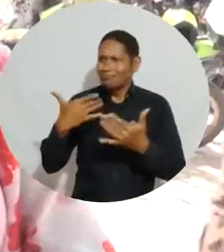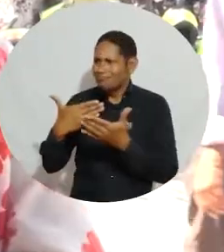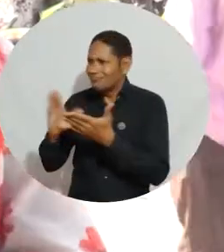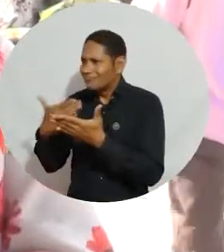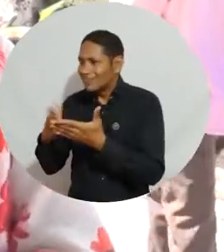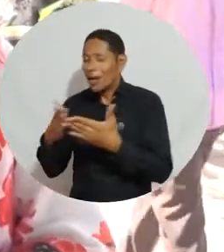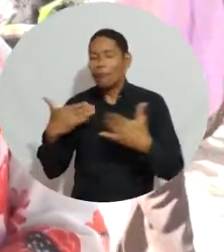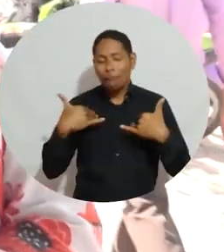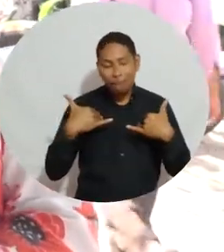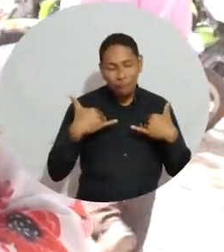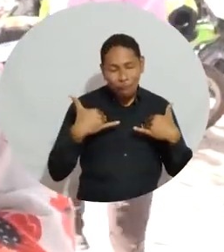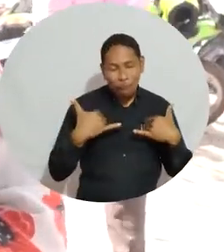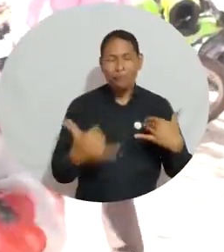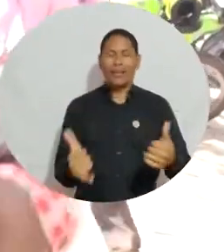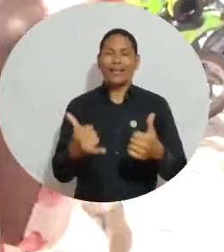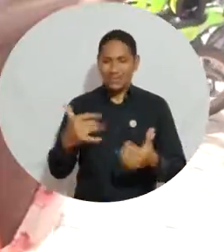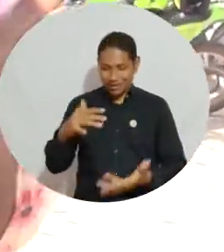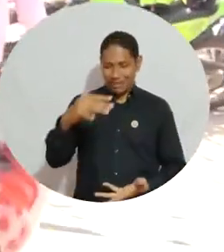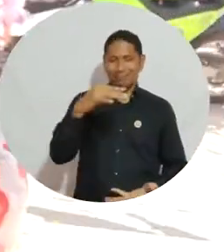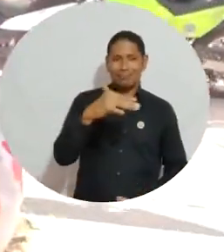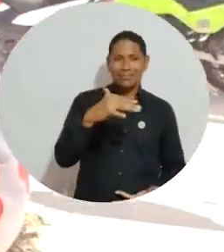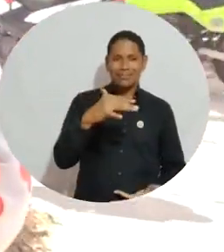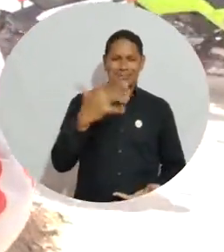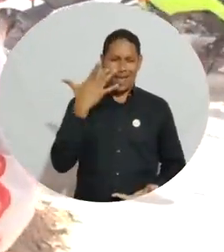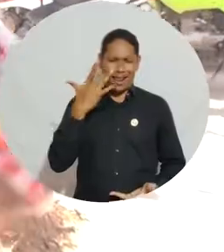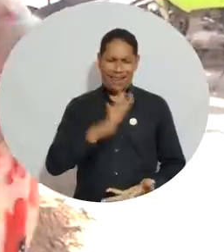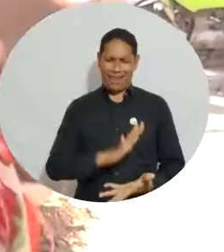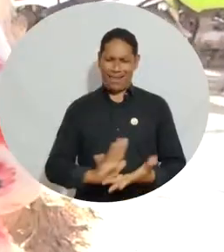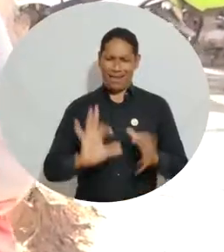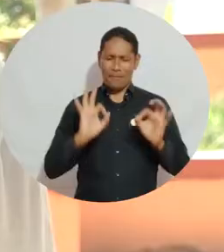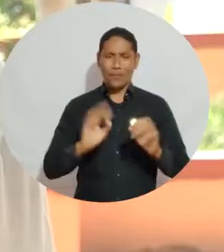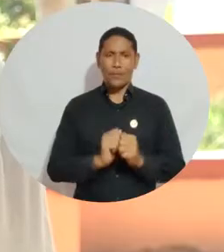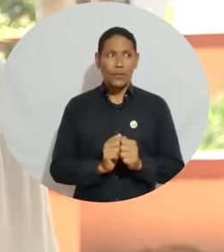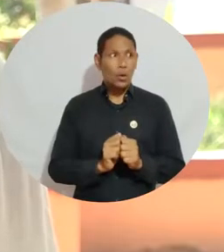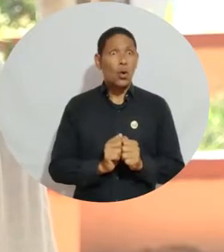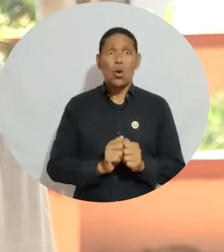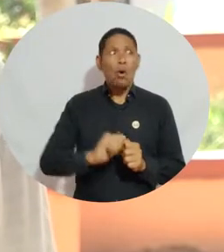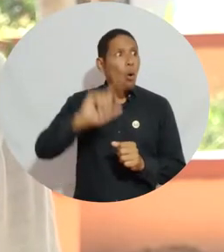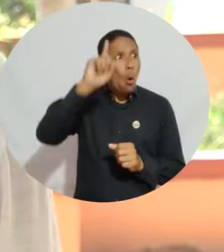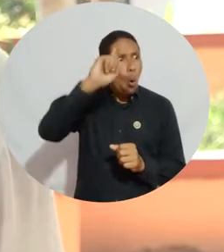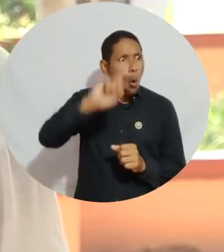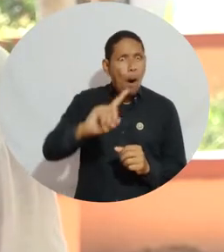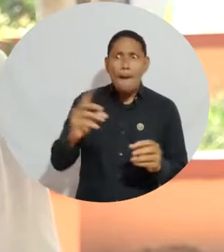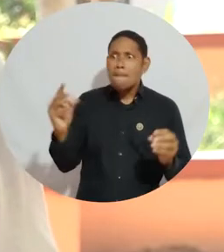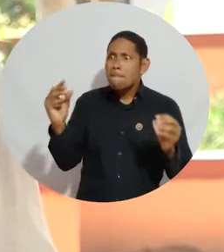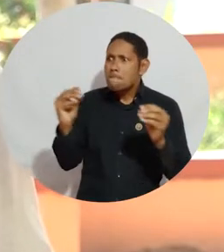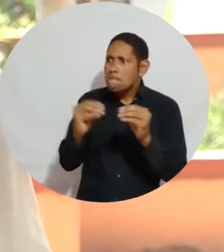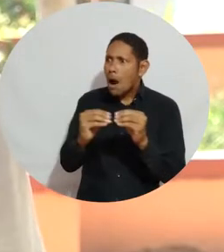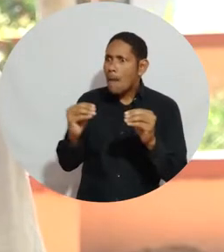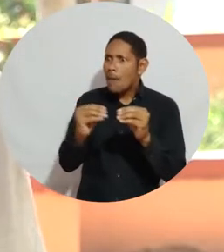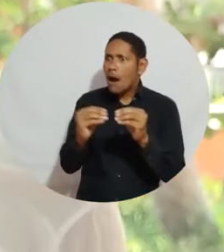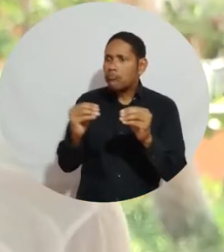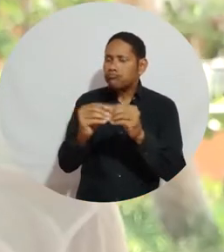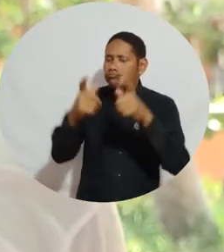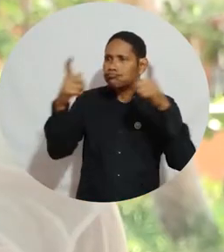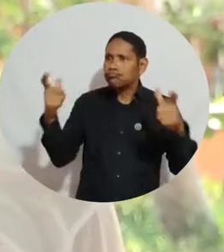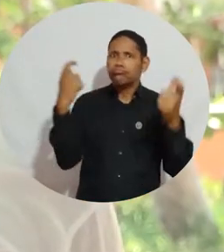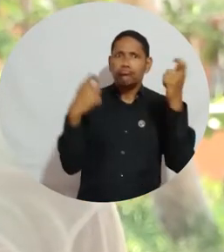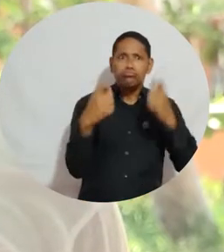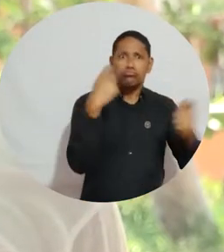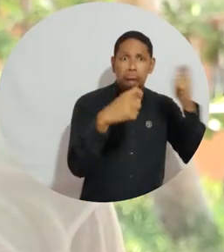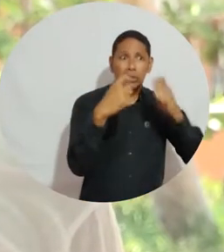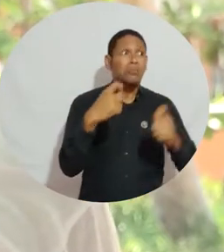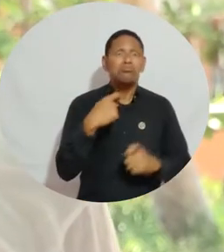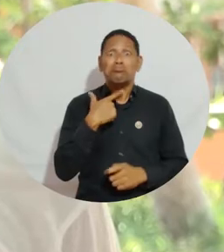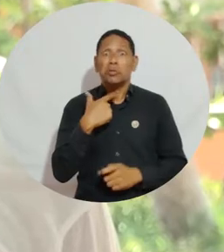Me voy contenta, feliz porque llevo esto y fresquecito. No sabía que tenía esa magnitud, que había tantos estandes